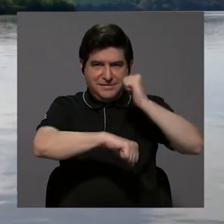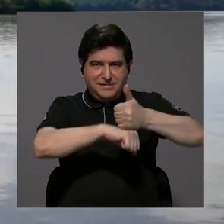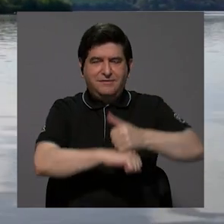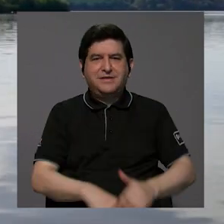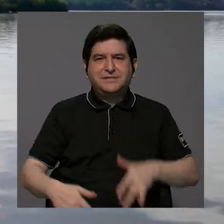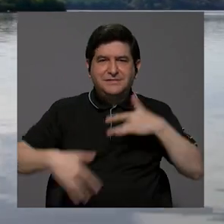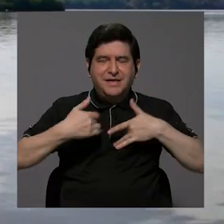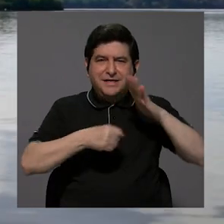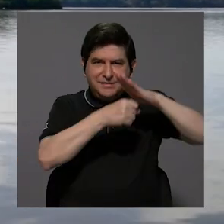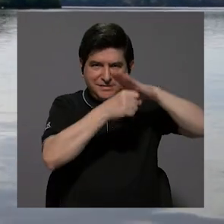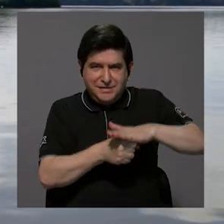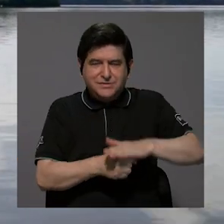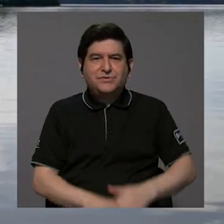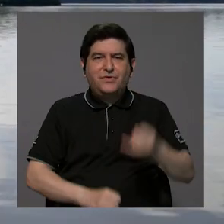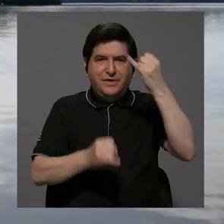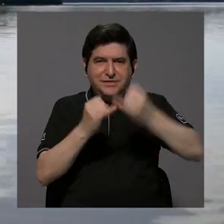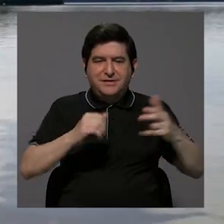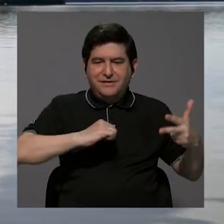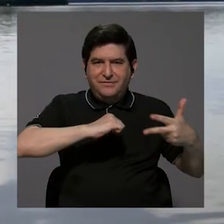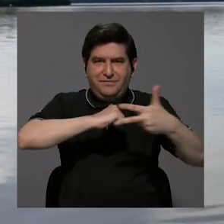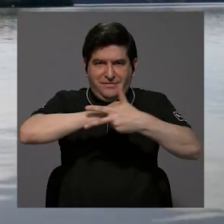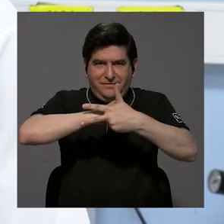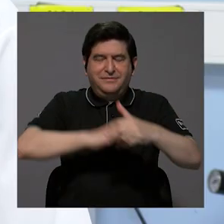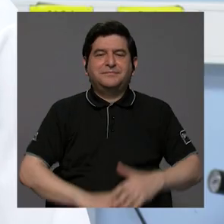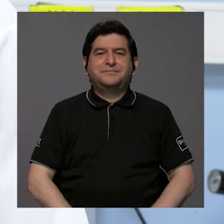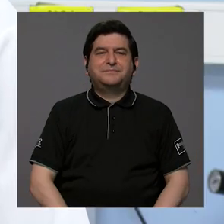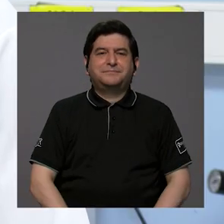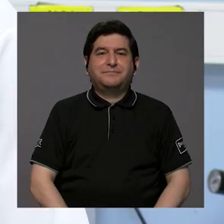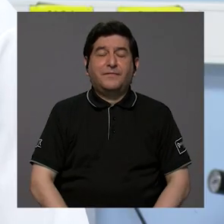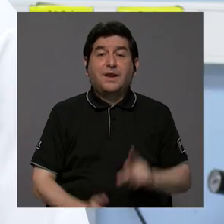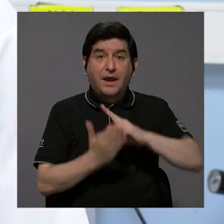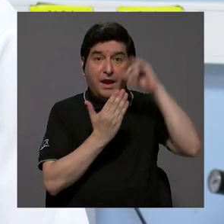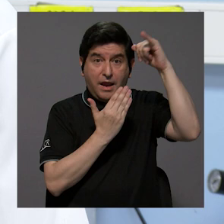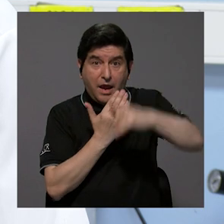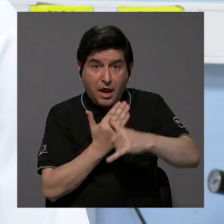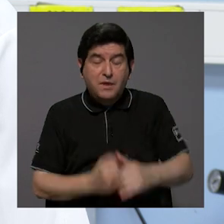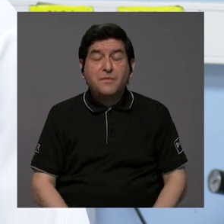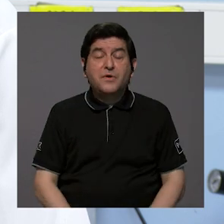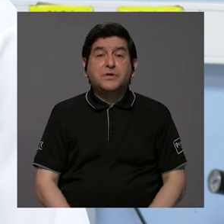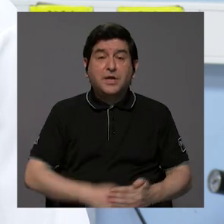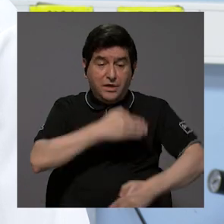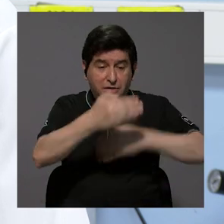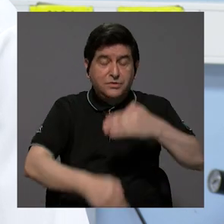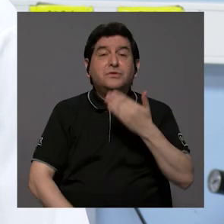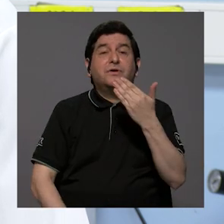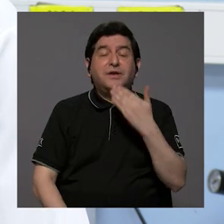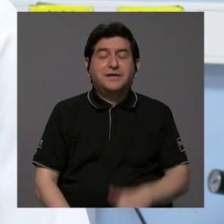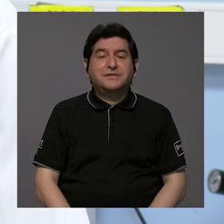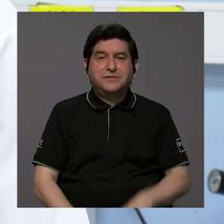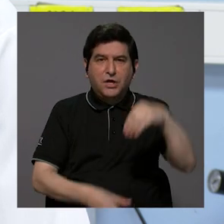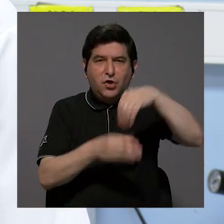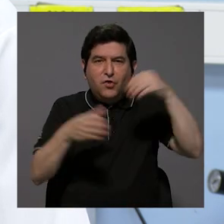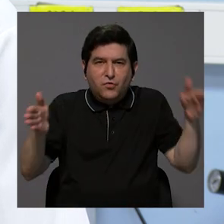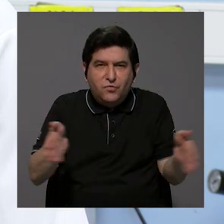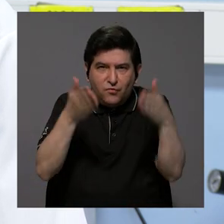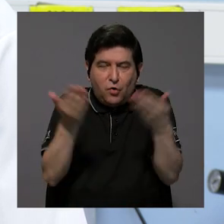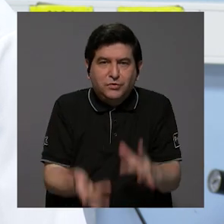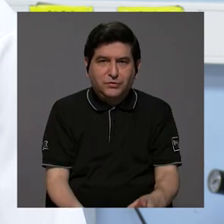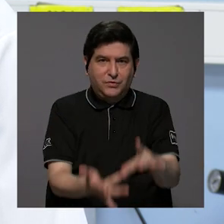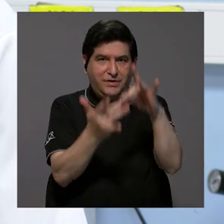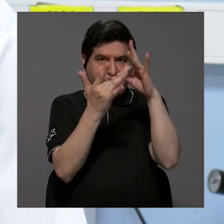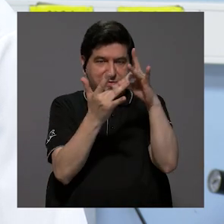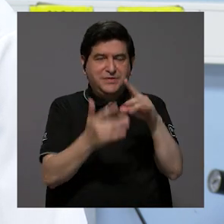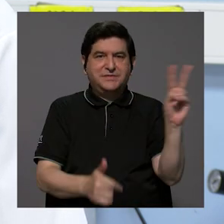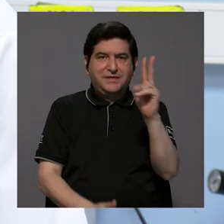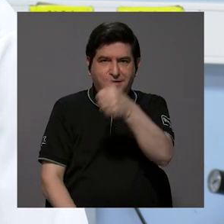sensores de presión en las terminales portuarias. Este proyecto se ajustó gracias a un fondo de estímulo, que es uno de los fondos especiales que saca